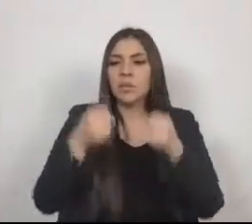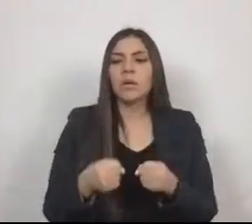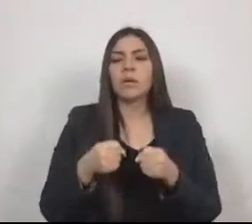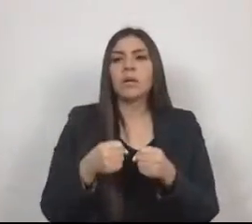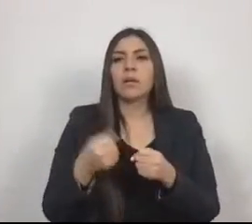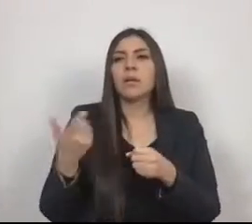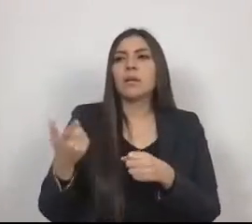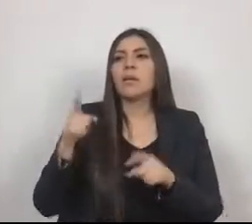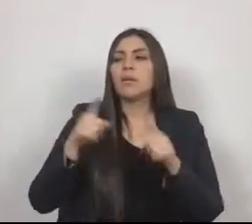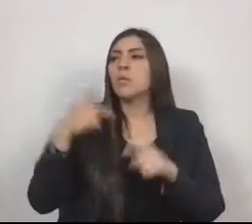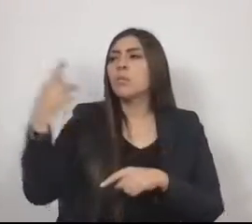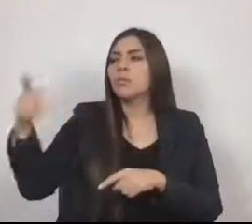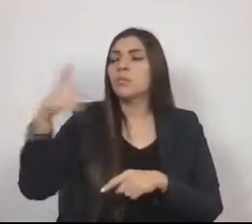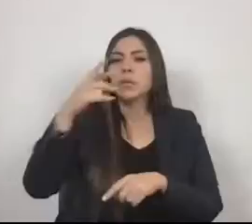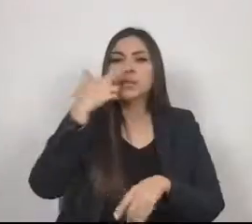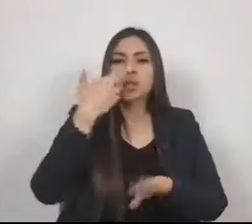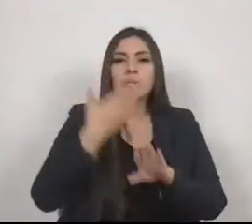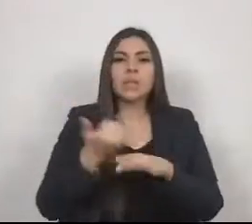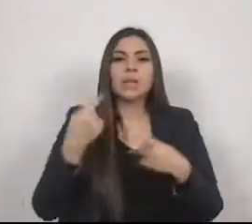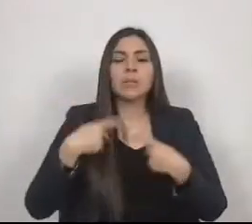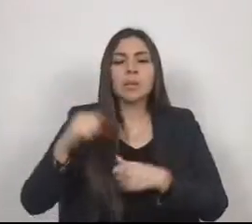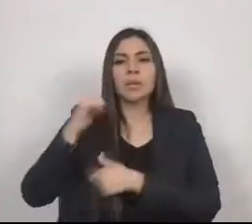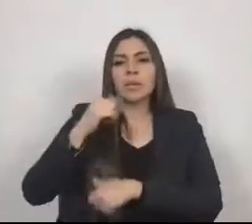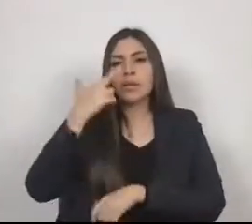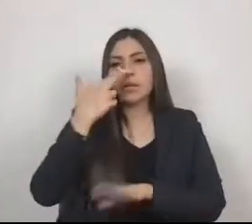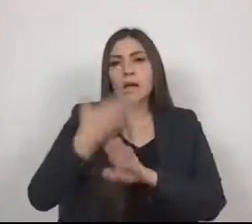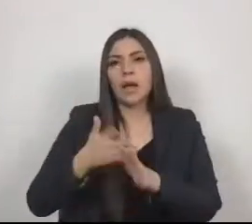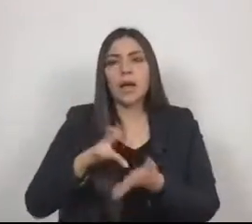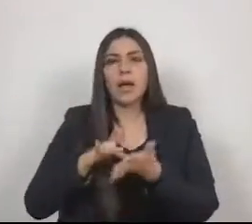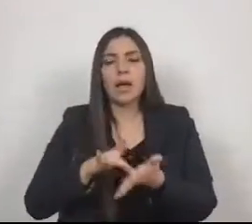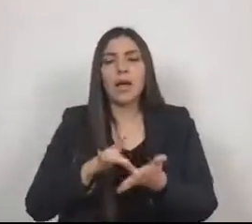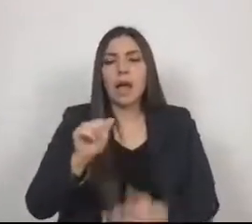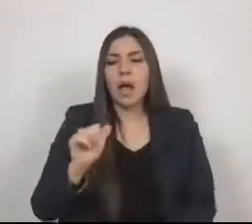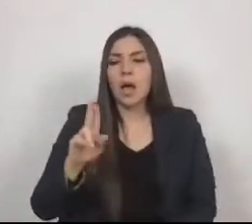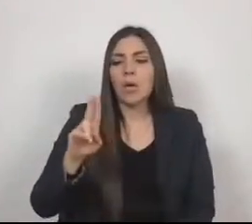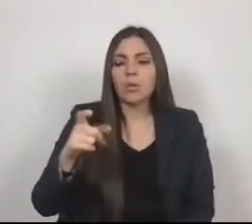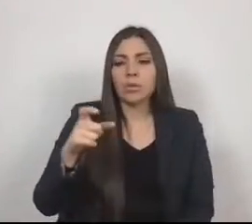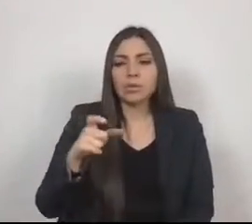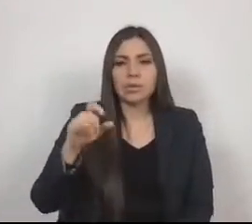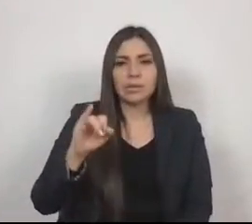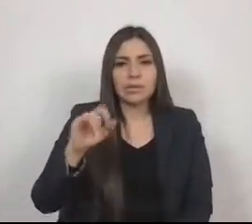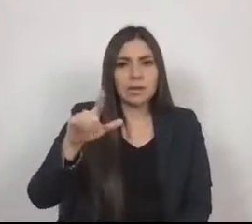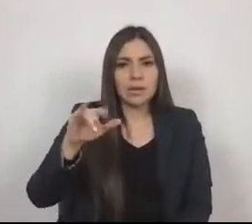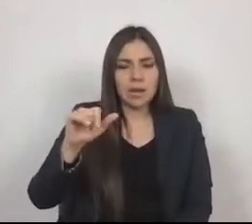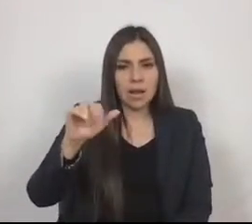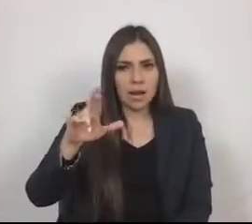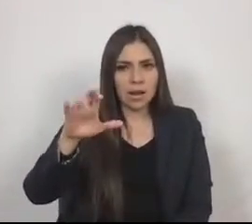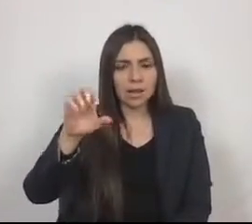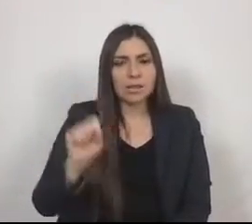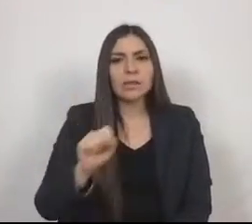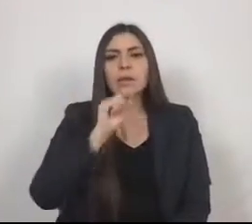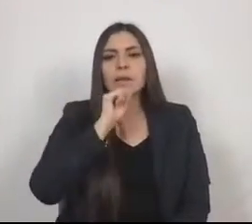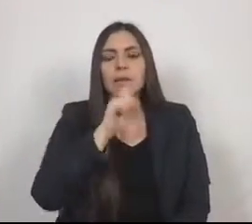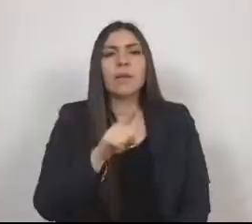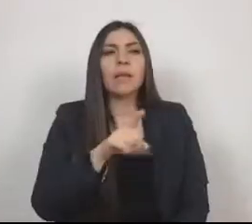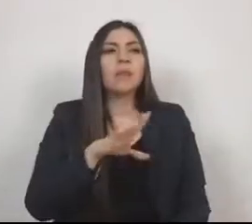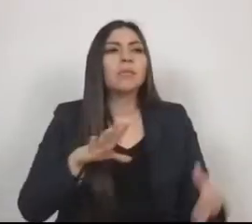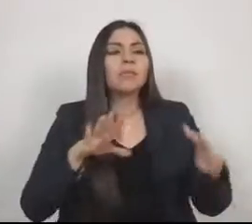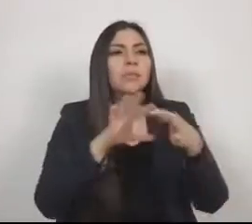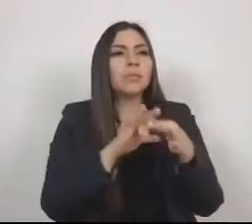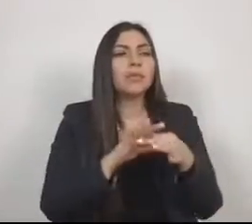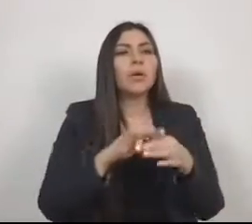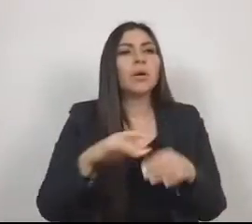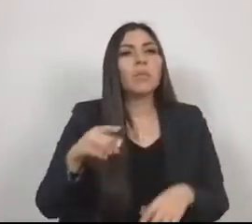y las autoridades auxiliares, definir los mecanismos de coordinación con la administración municipal y